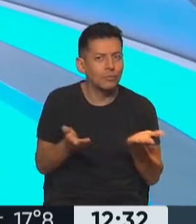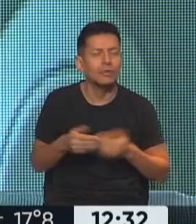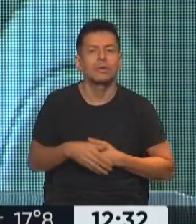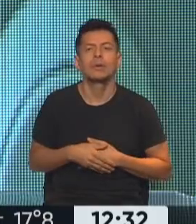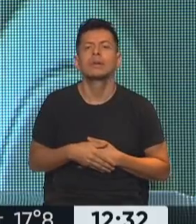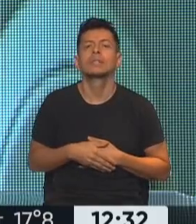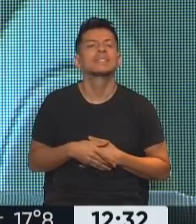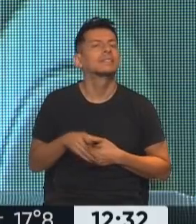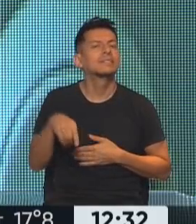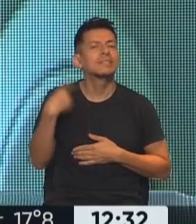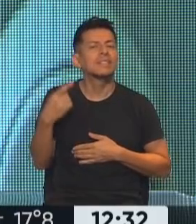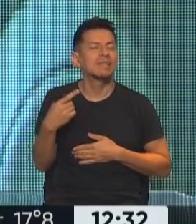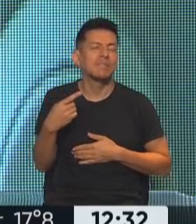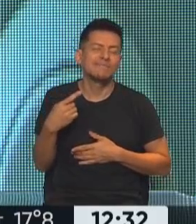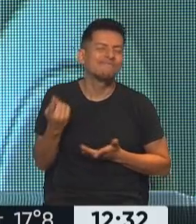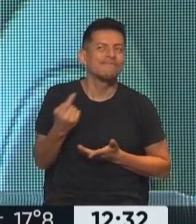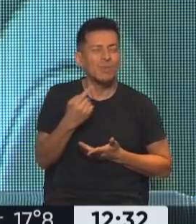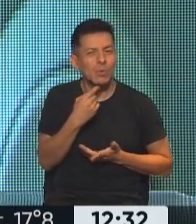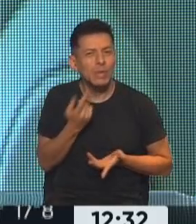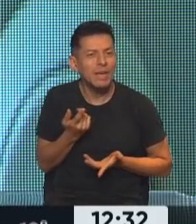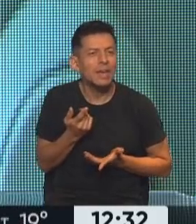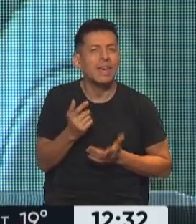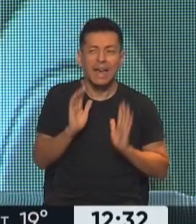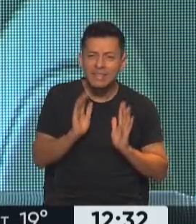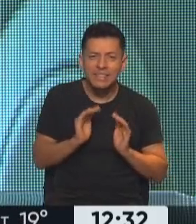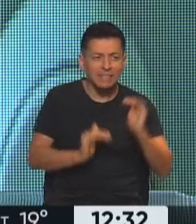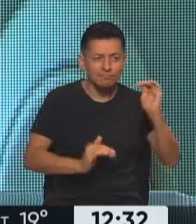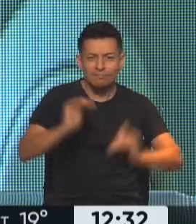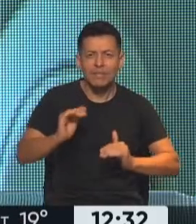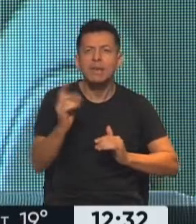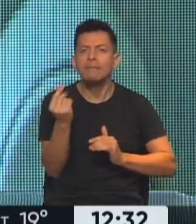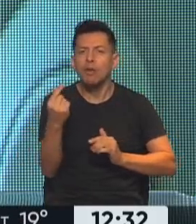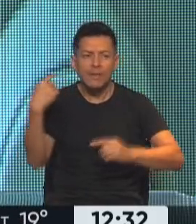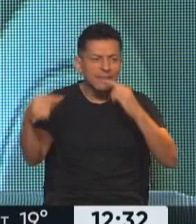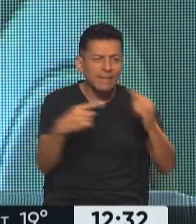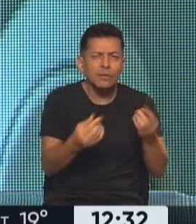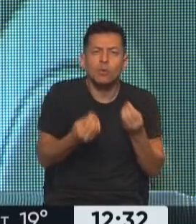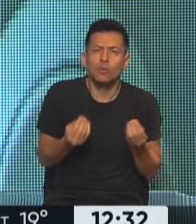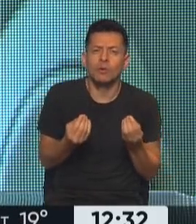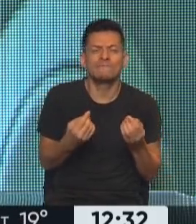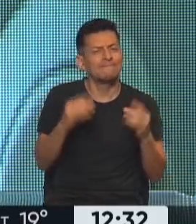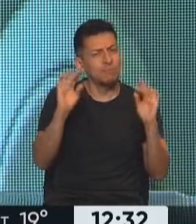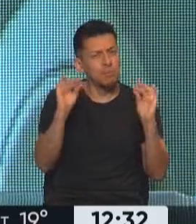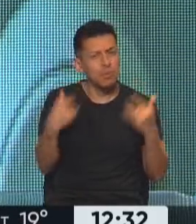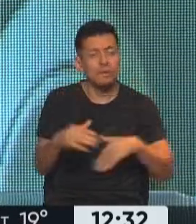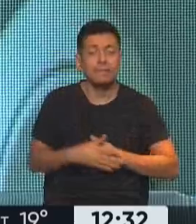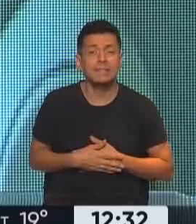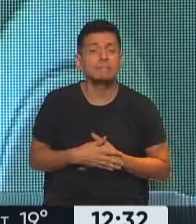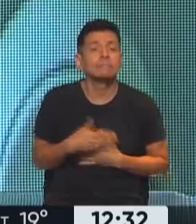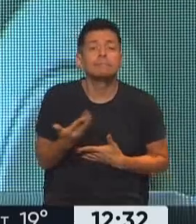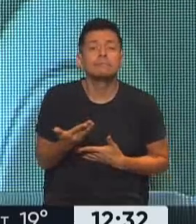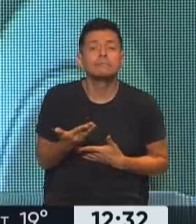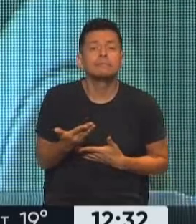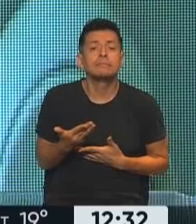siempre pusimos en duda que era bastante complicado el tema de la segmentación, porque ni siquiera está la garantía de que los servicios